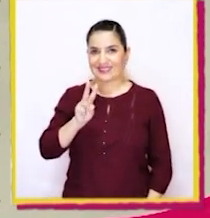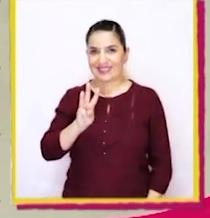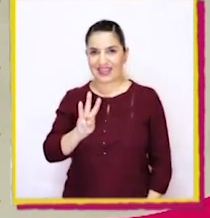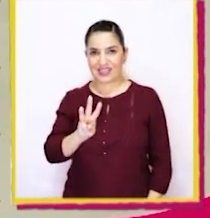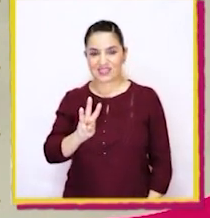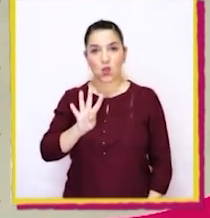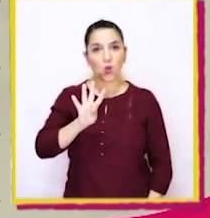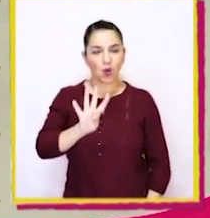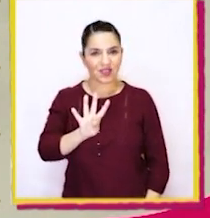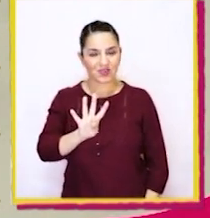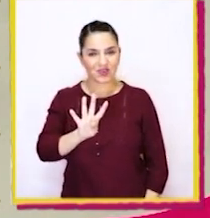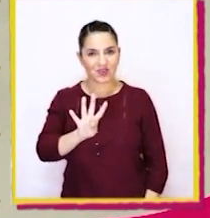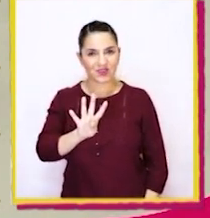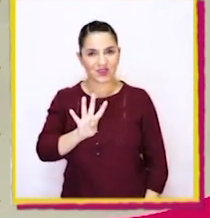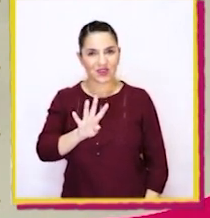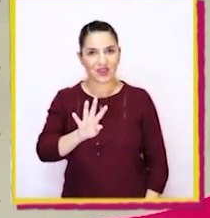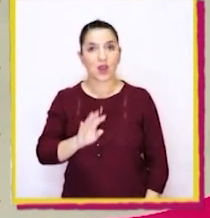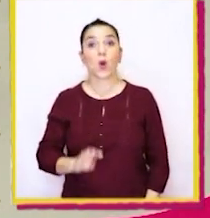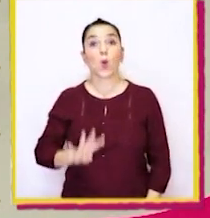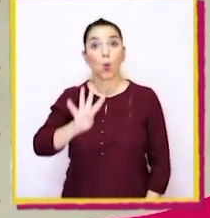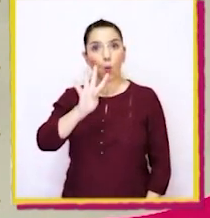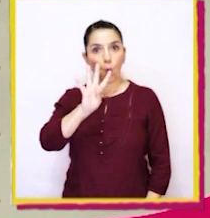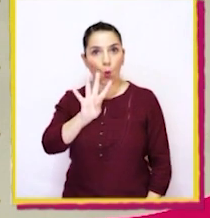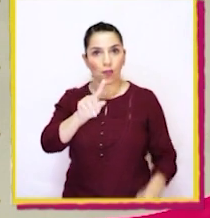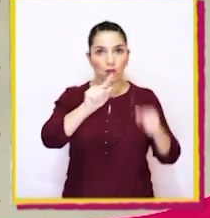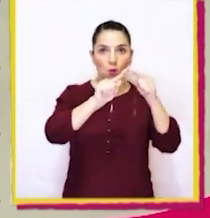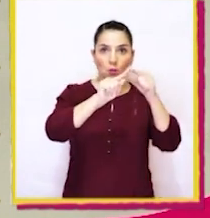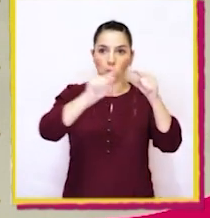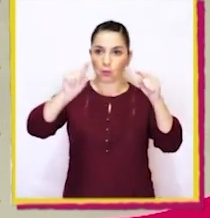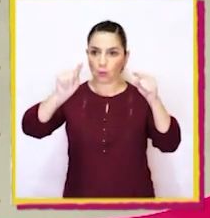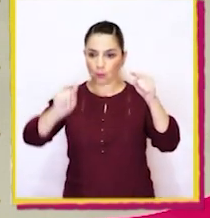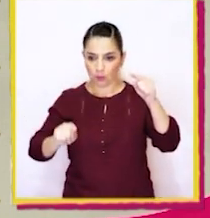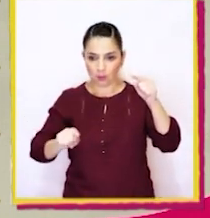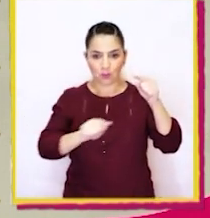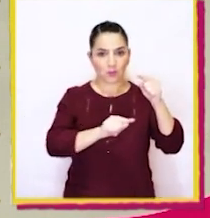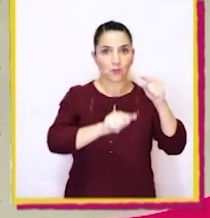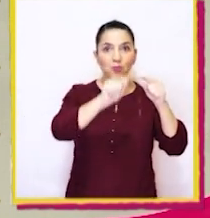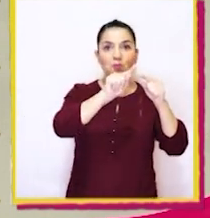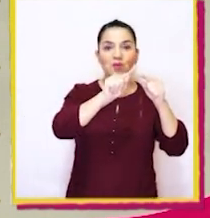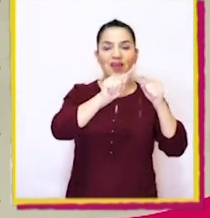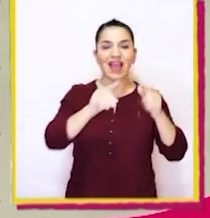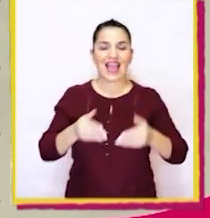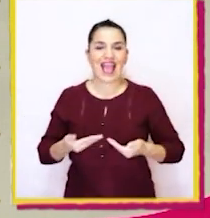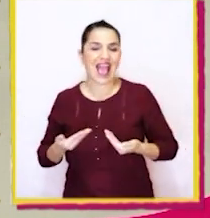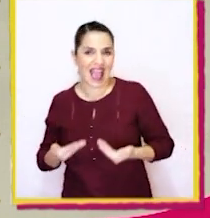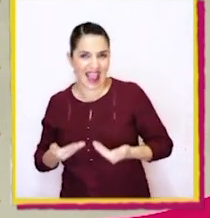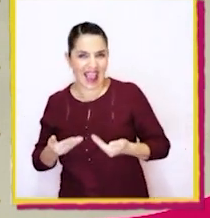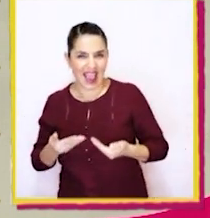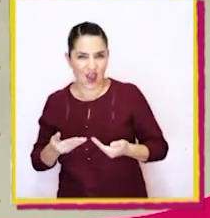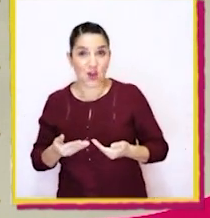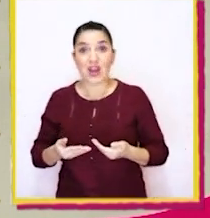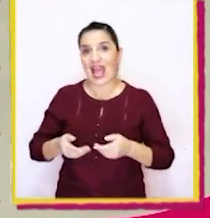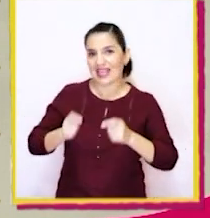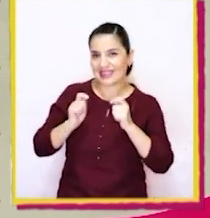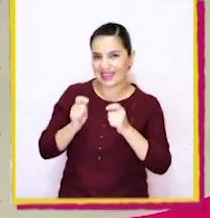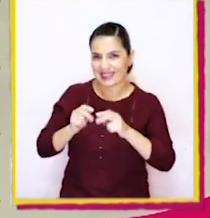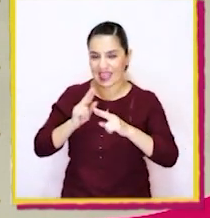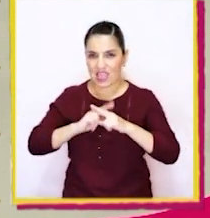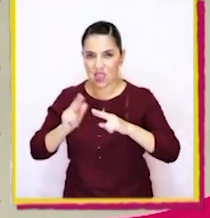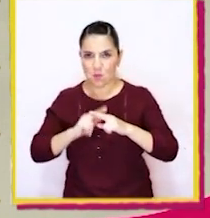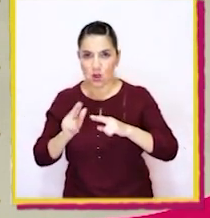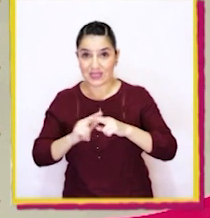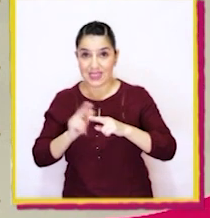tres, cuatro! ¡Cuatro líneas rectas! Ahora intentemos